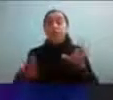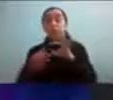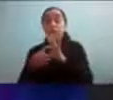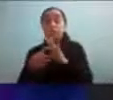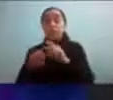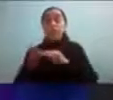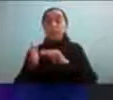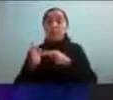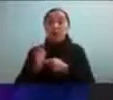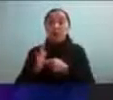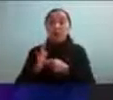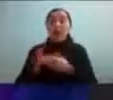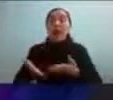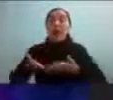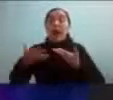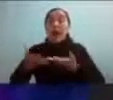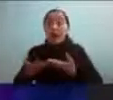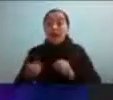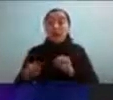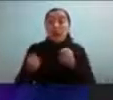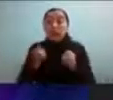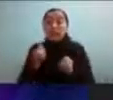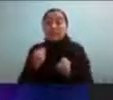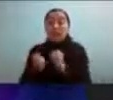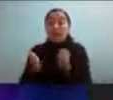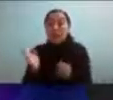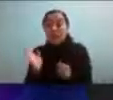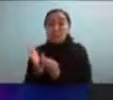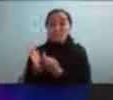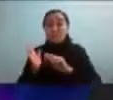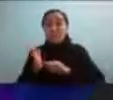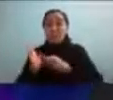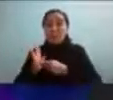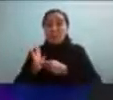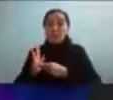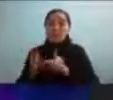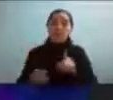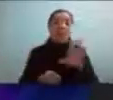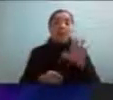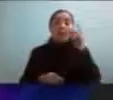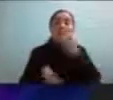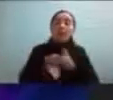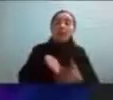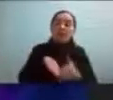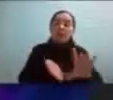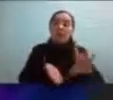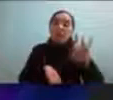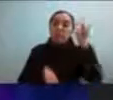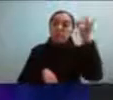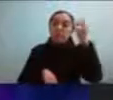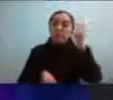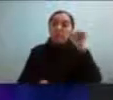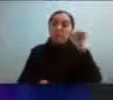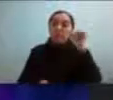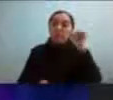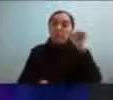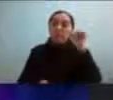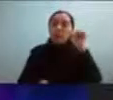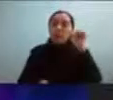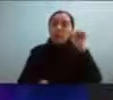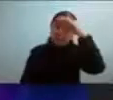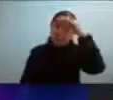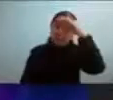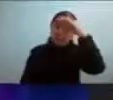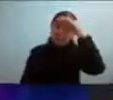ansiedad y otras comorbilidades y a su vez esta identificación tardía resignifica la experiencia de muchos adultos como nos contó